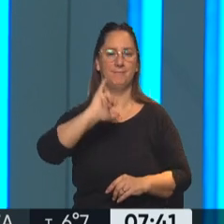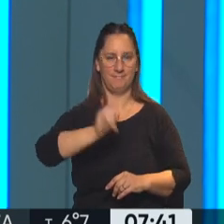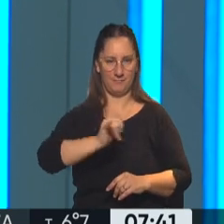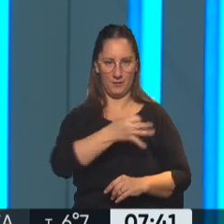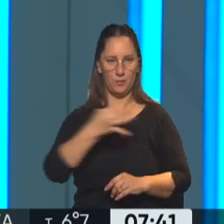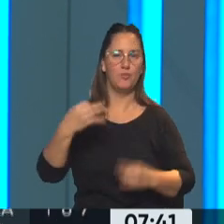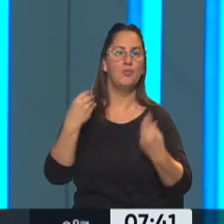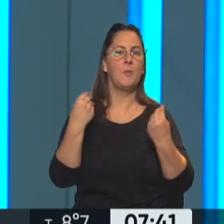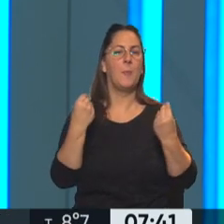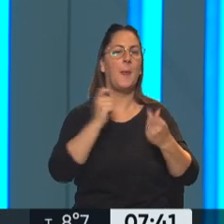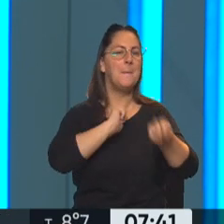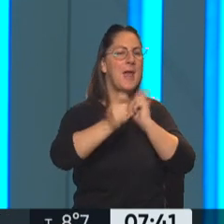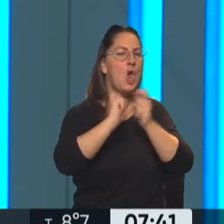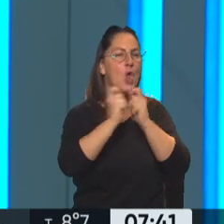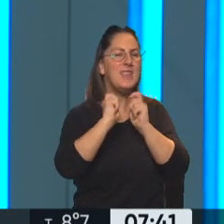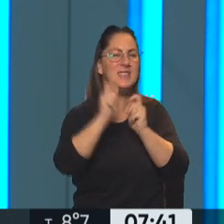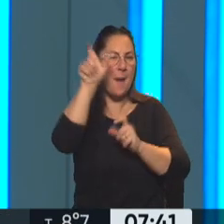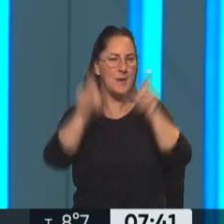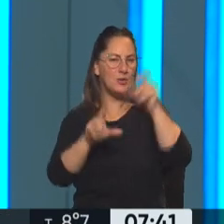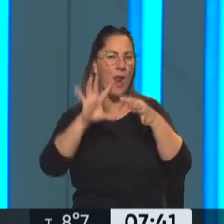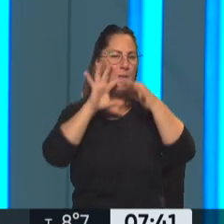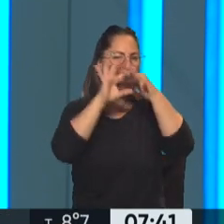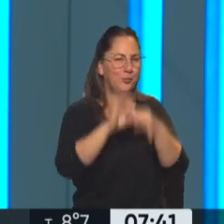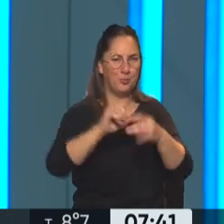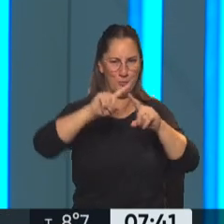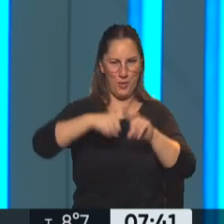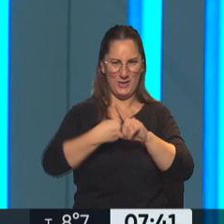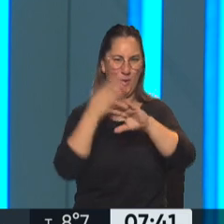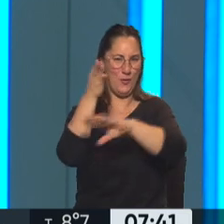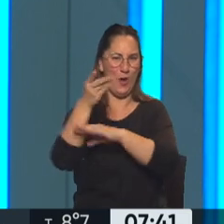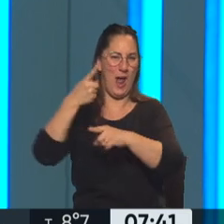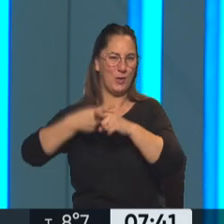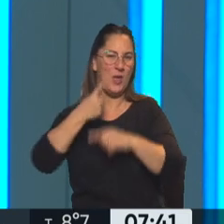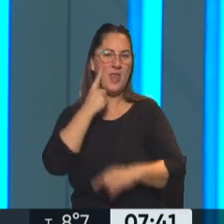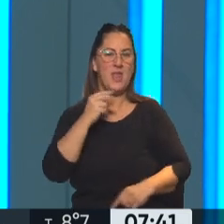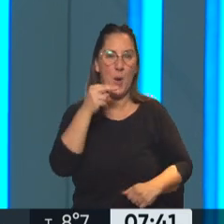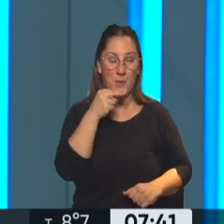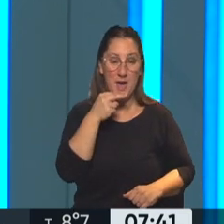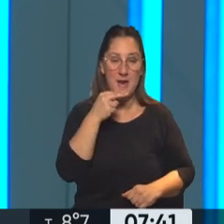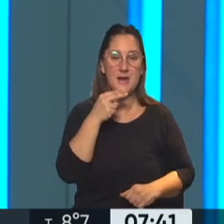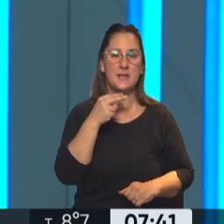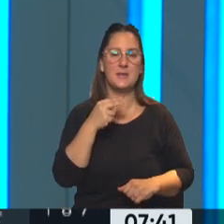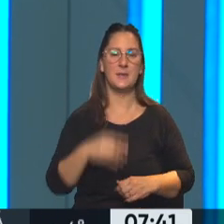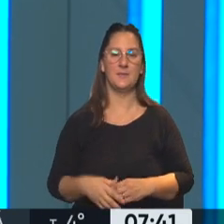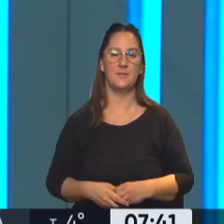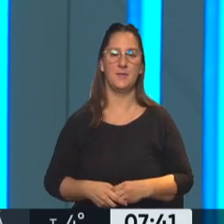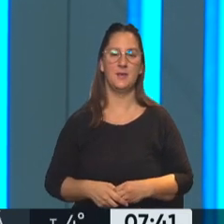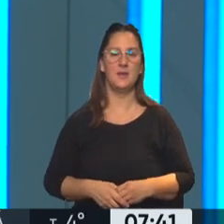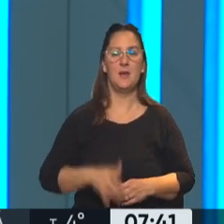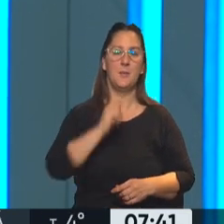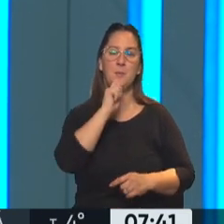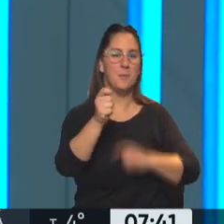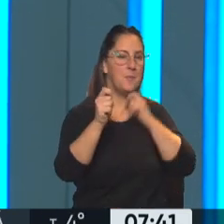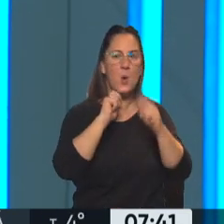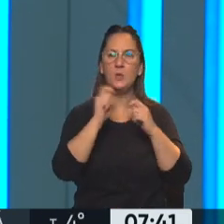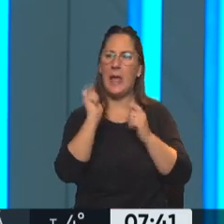periodistas de política, sobre todo, que habían ido a cubrir el acto el viernes. Después, como todo periodista, estás